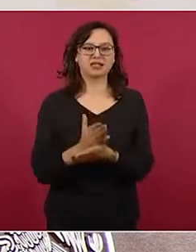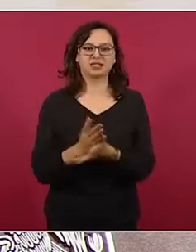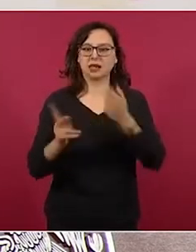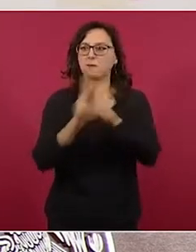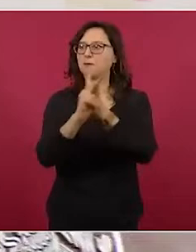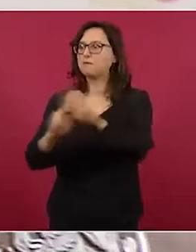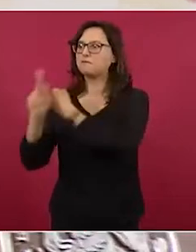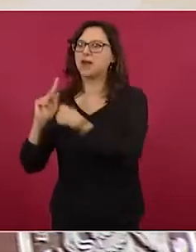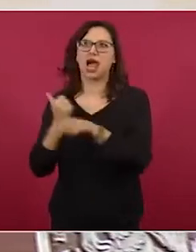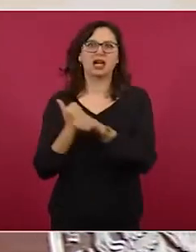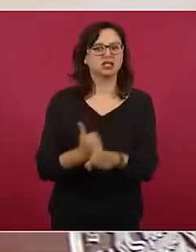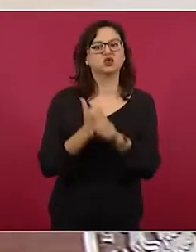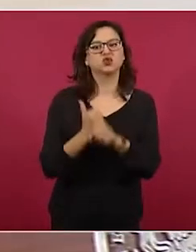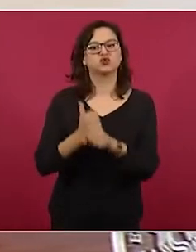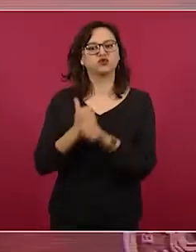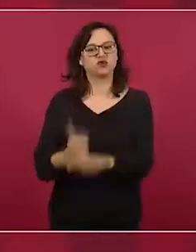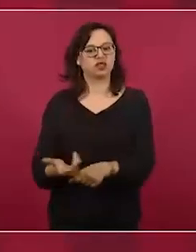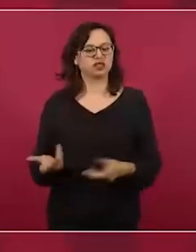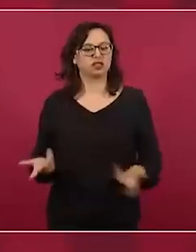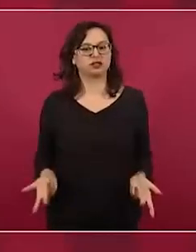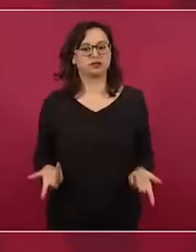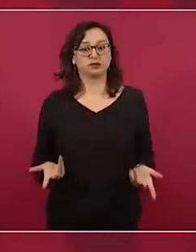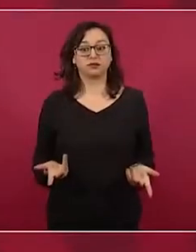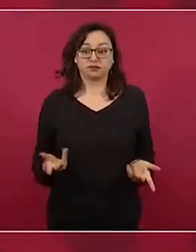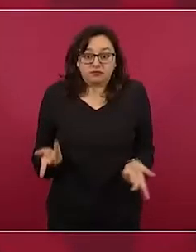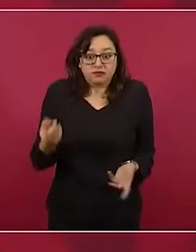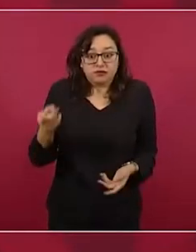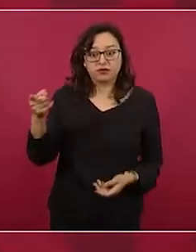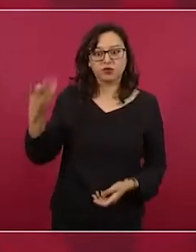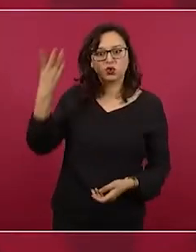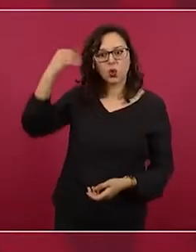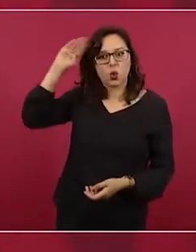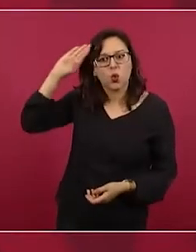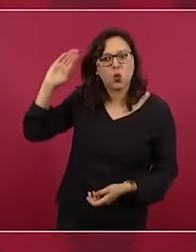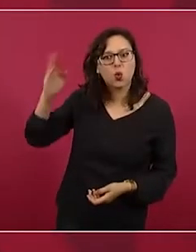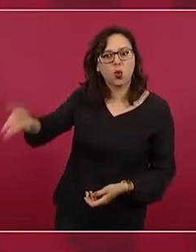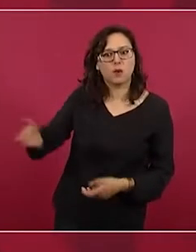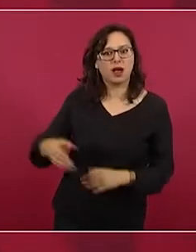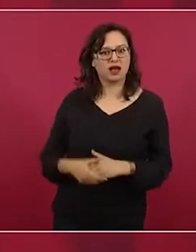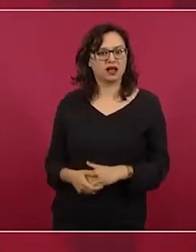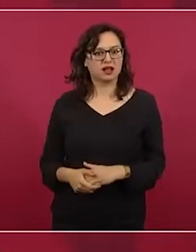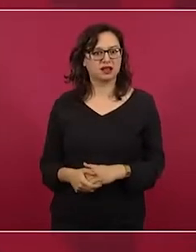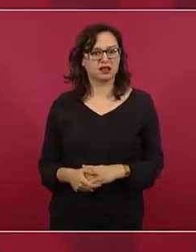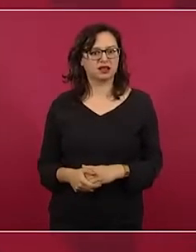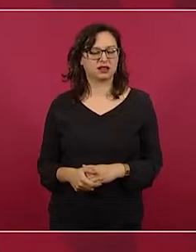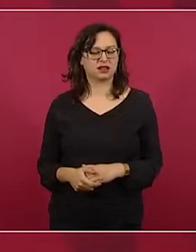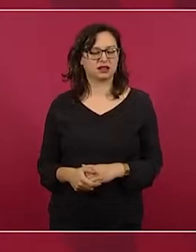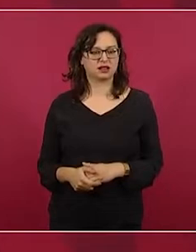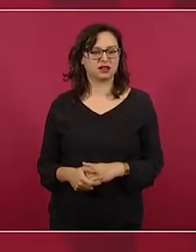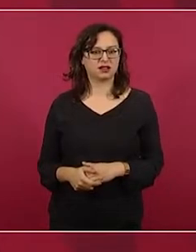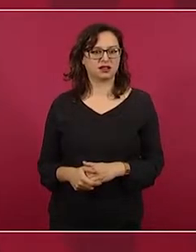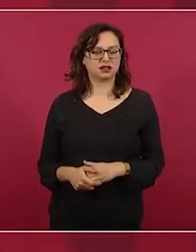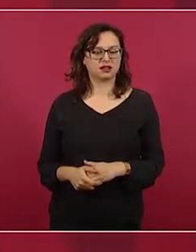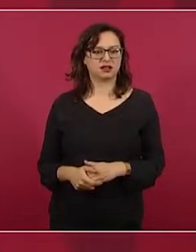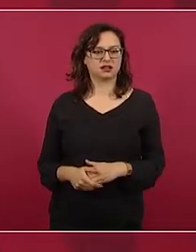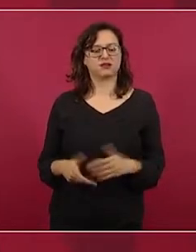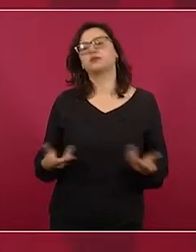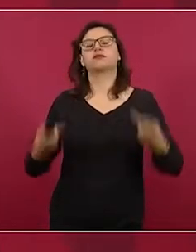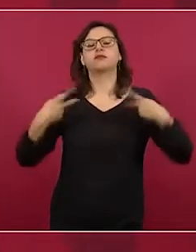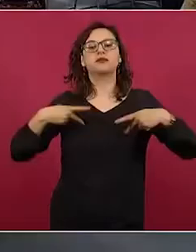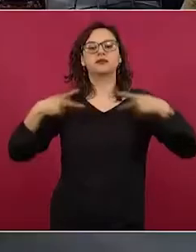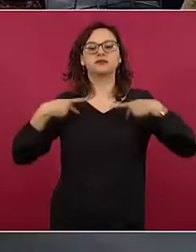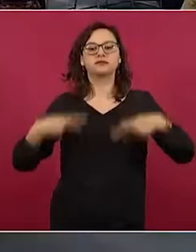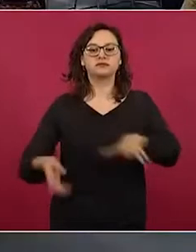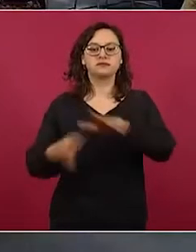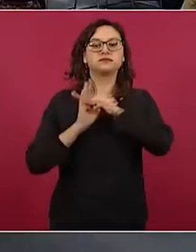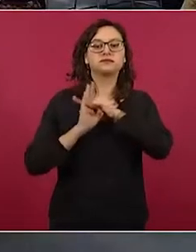Imagínense, en el caso de Cuba, de los migrantes,